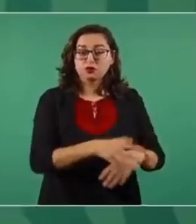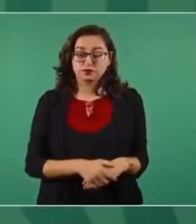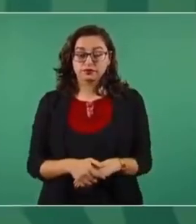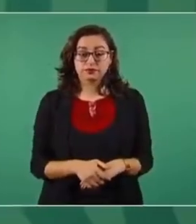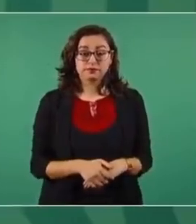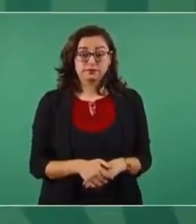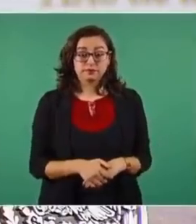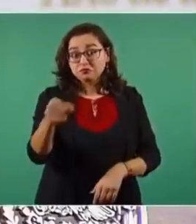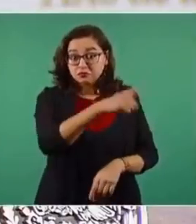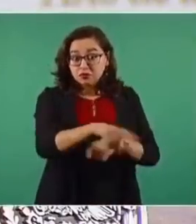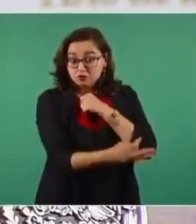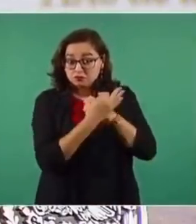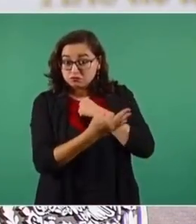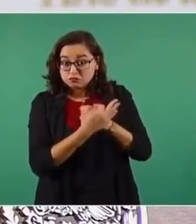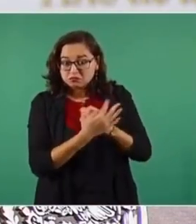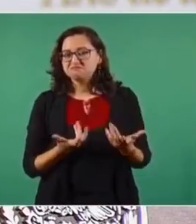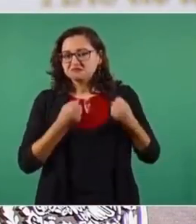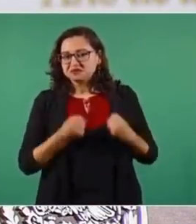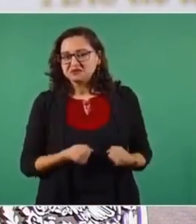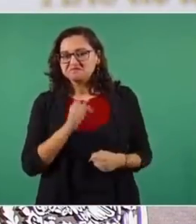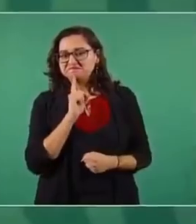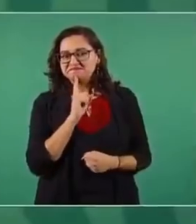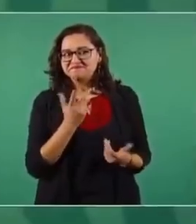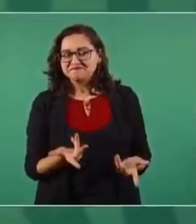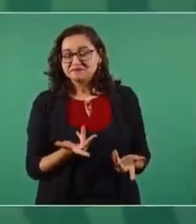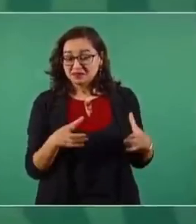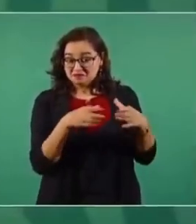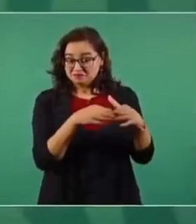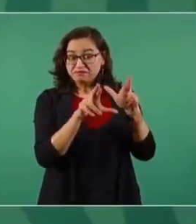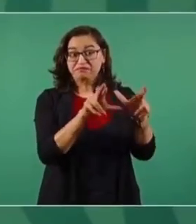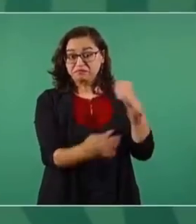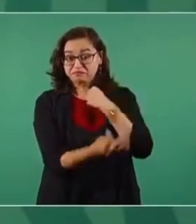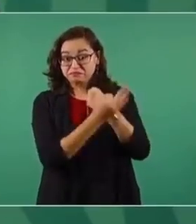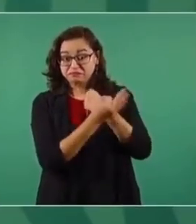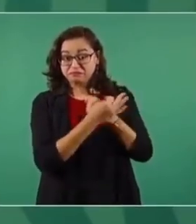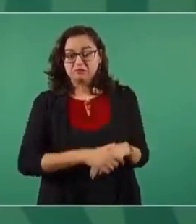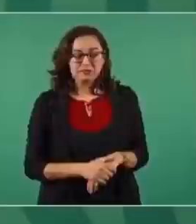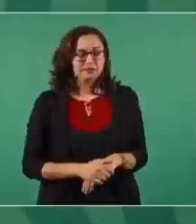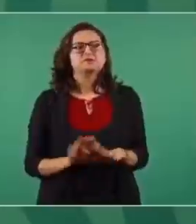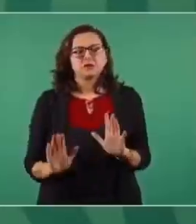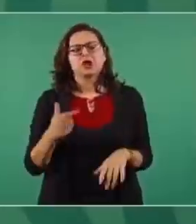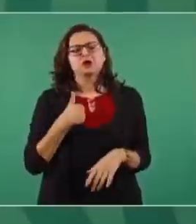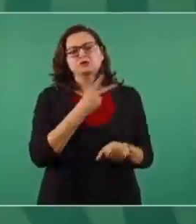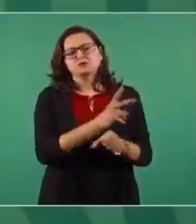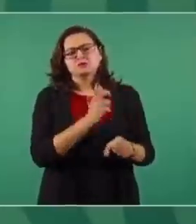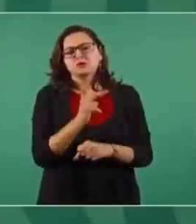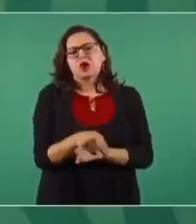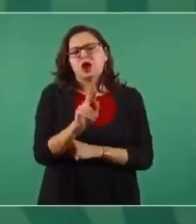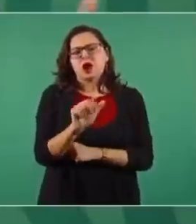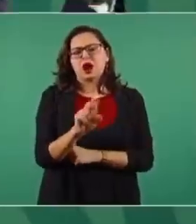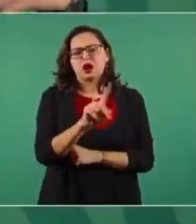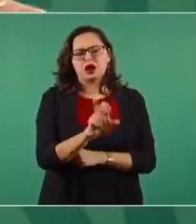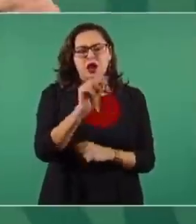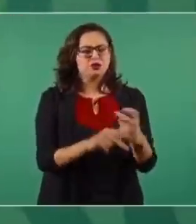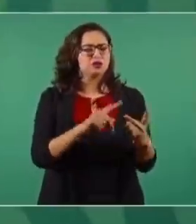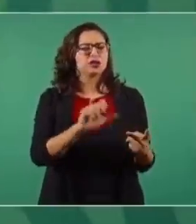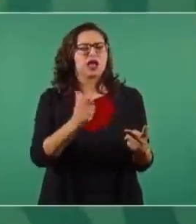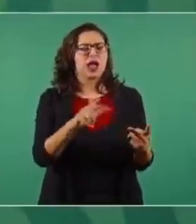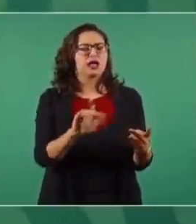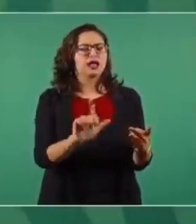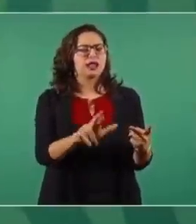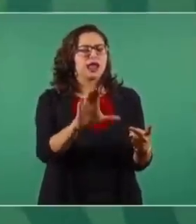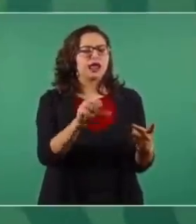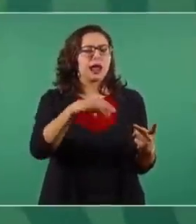a raudales. ¿Tengo garantías? ¿Así? ¿Con los de arriba? Que yo invite a Krause aquí al palacio a comer, a Aguilar Camina,